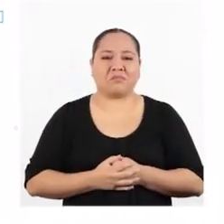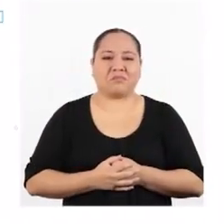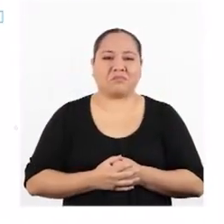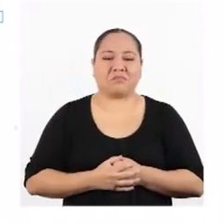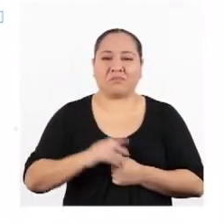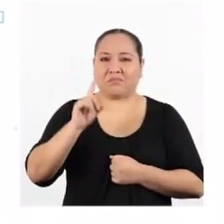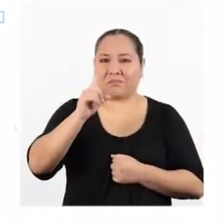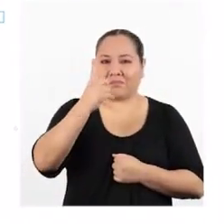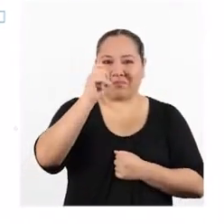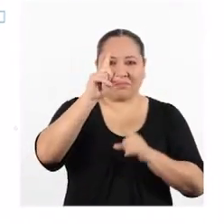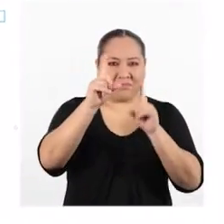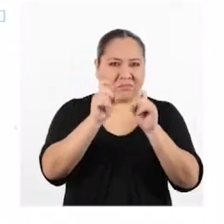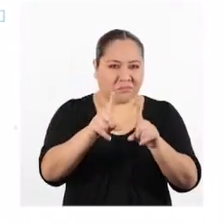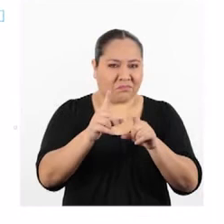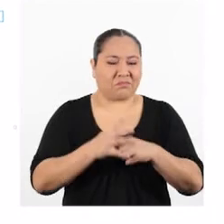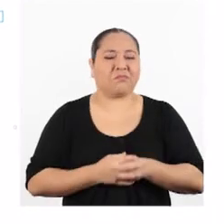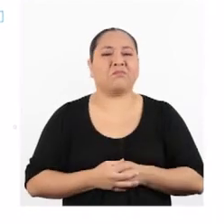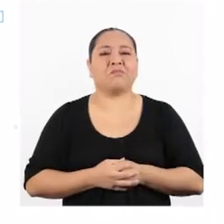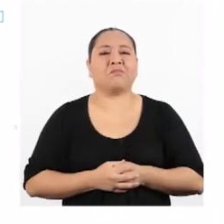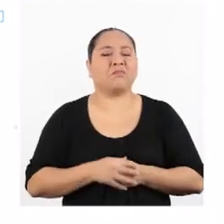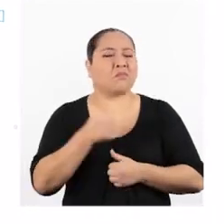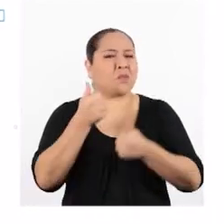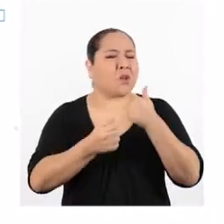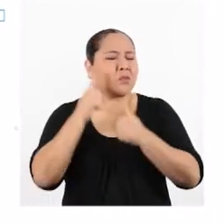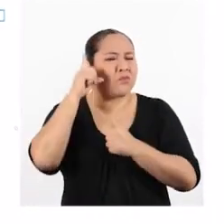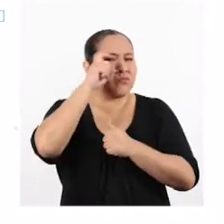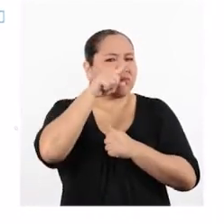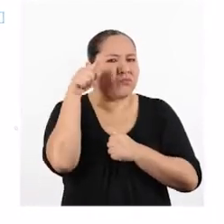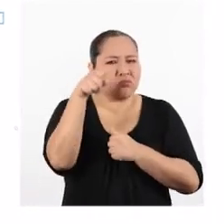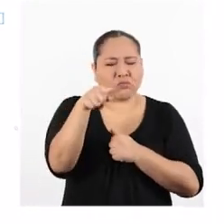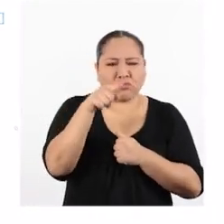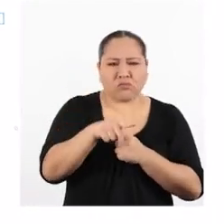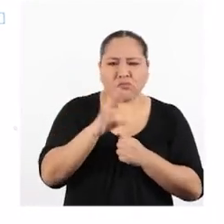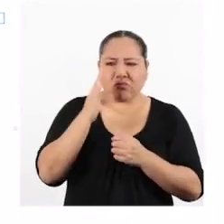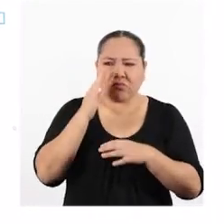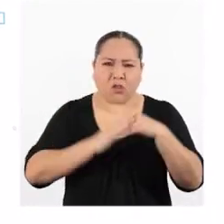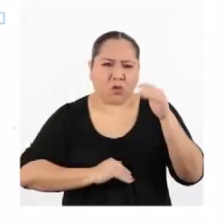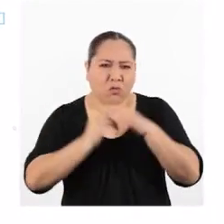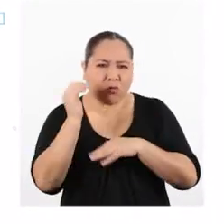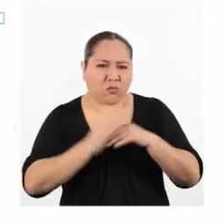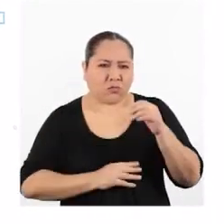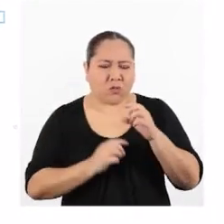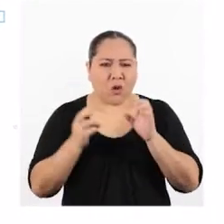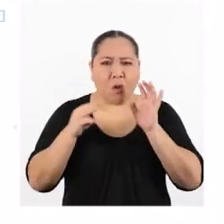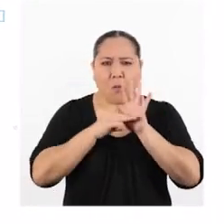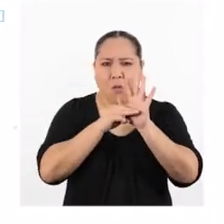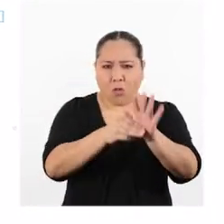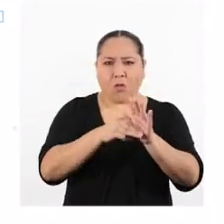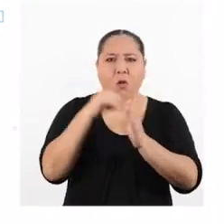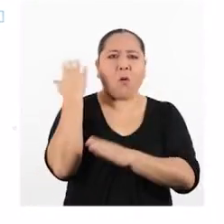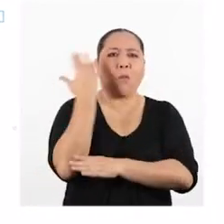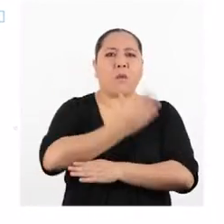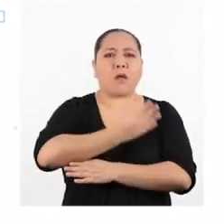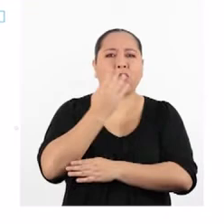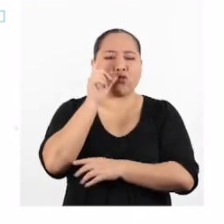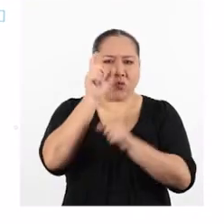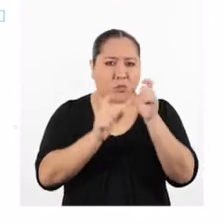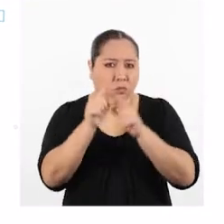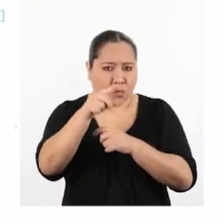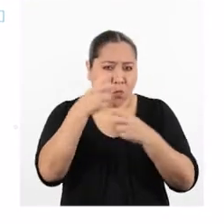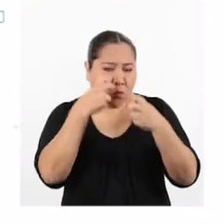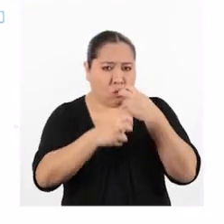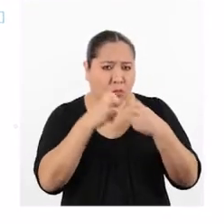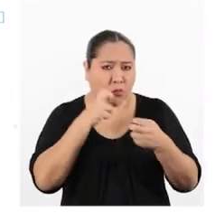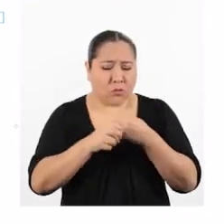Primera pregunta. ¿Qué dificultades tuviste para construir el modelo del brazo humano? ¿Tuviste